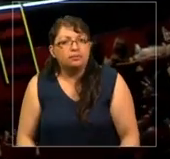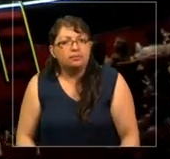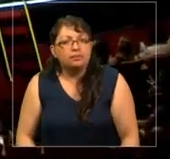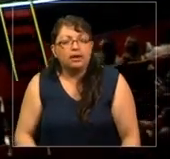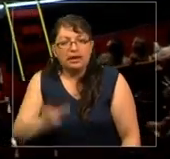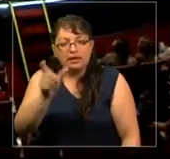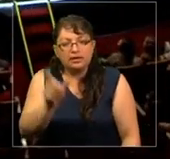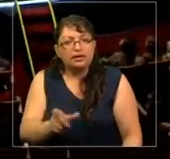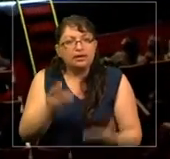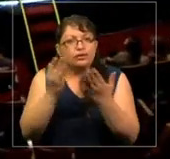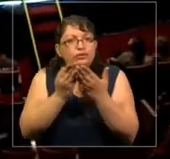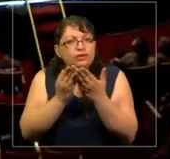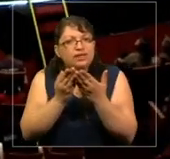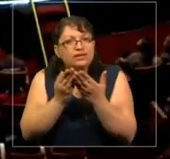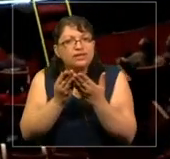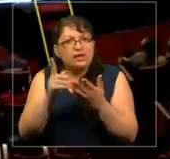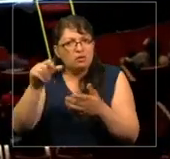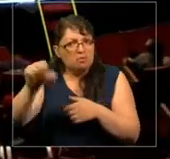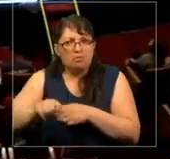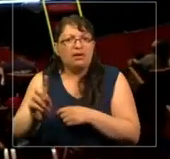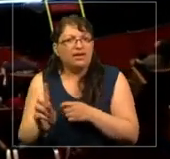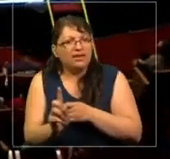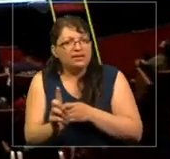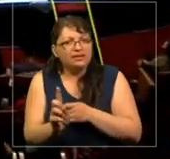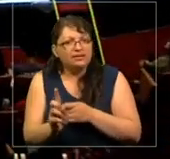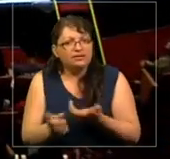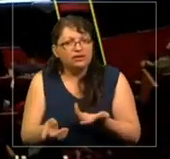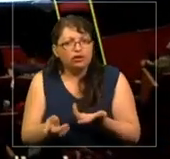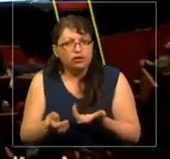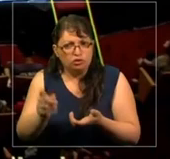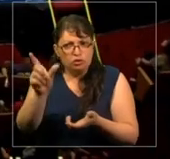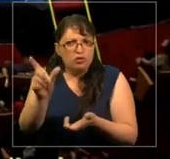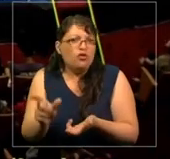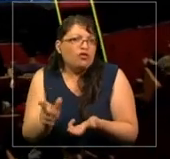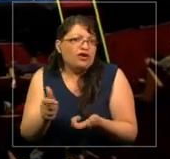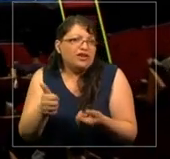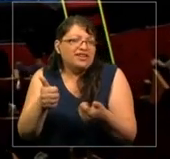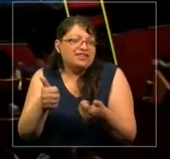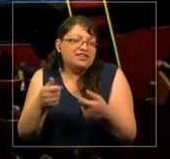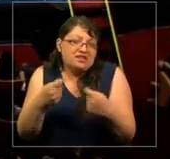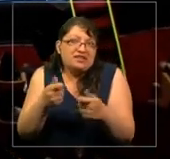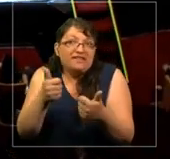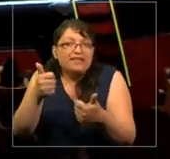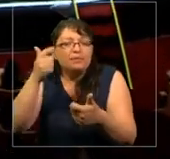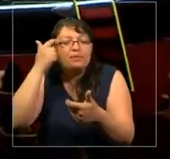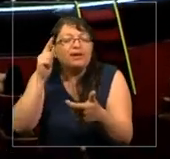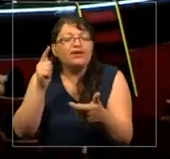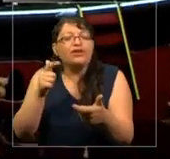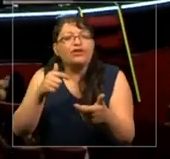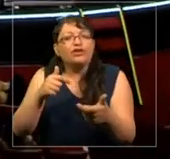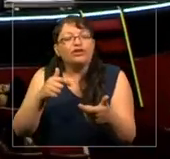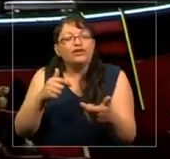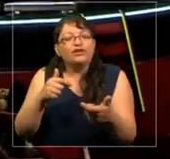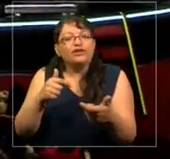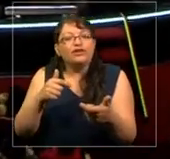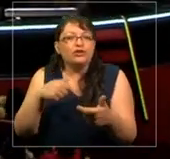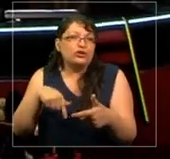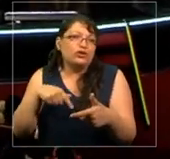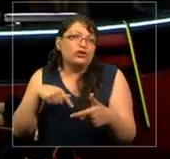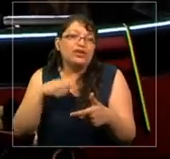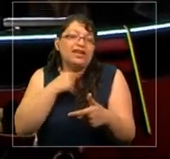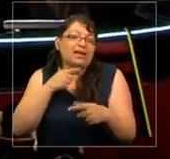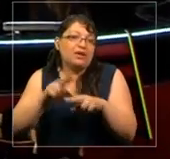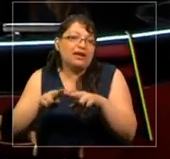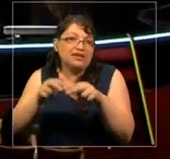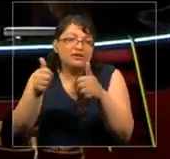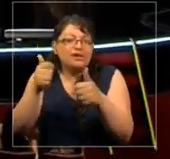alumno no era una persona mala. Tenía buenas intenciones, pero lo que podemos, podemos tener buenas intenciones, pero